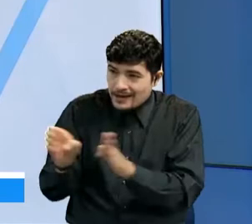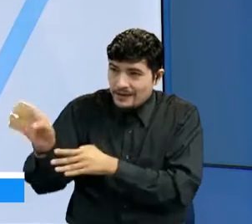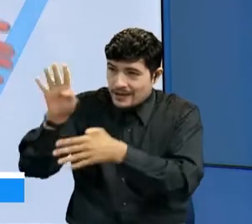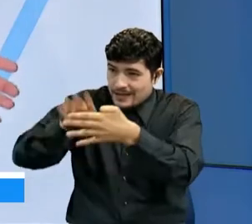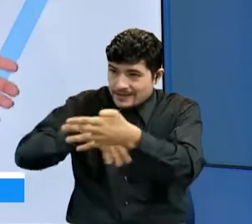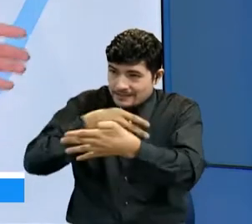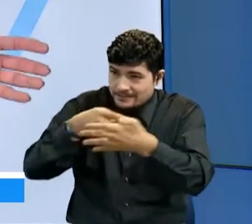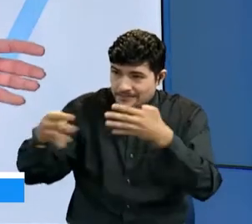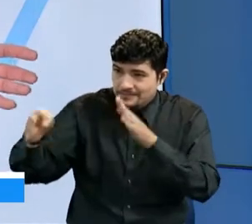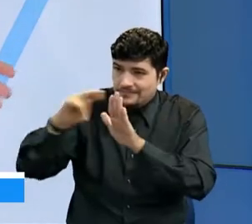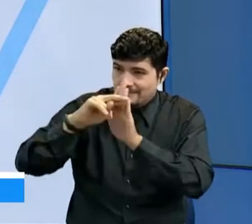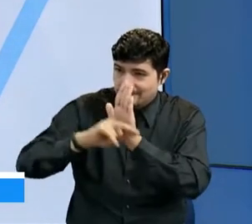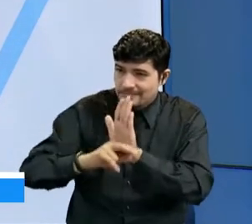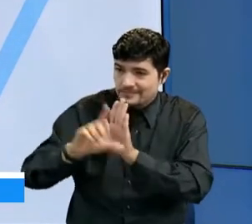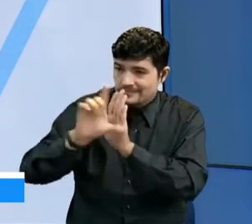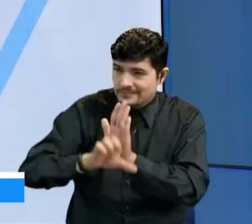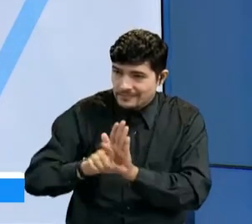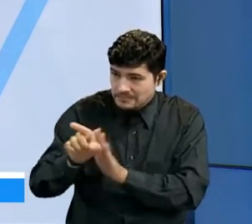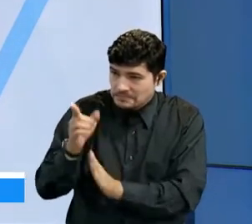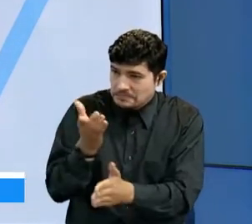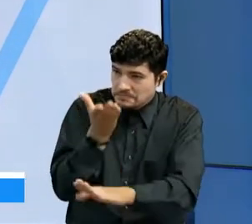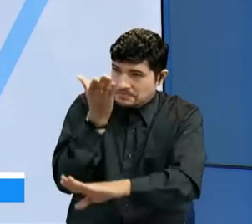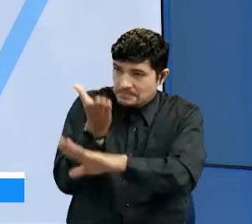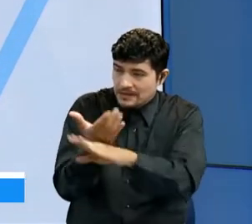legislativa para este periodo que empieza como senadora?